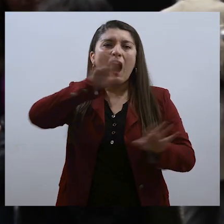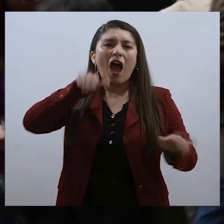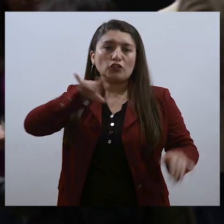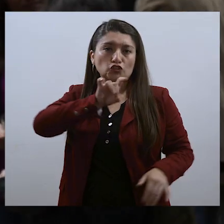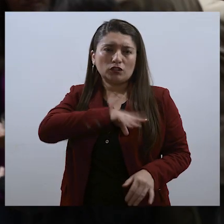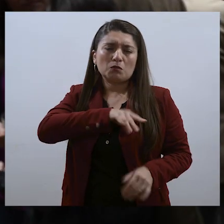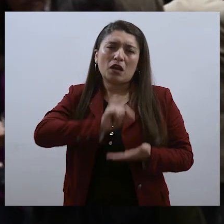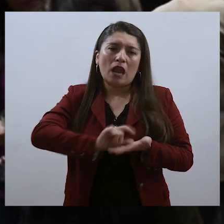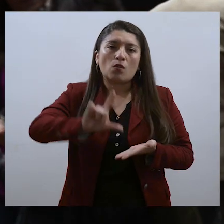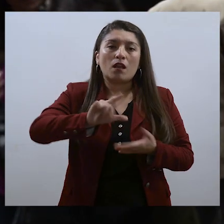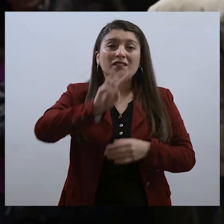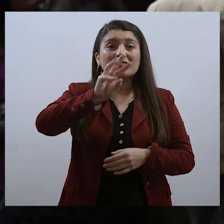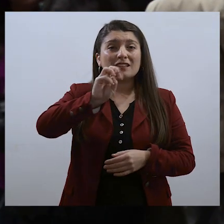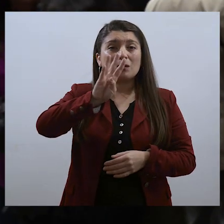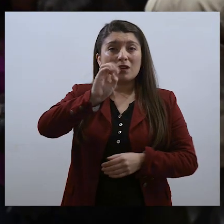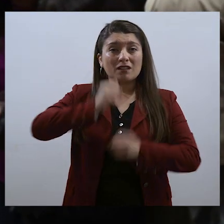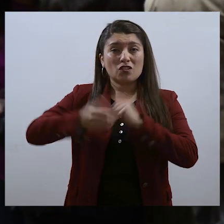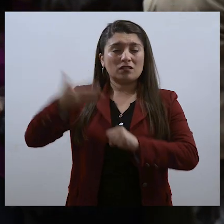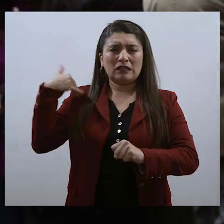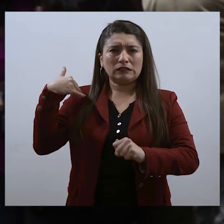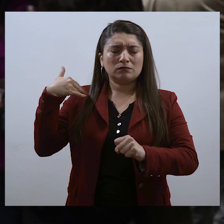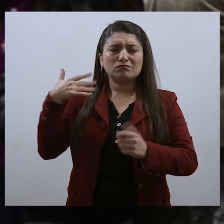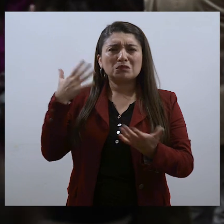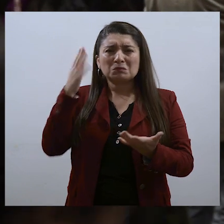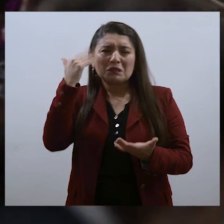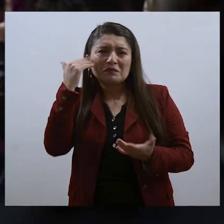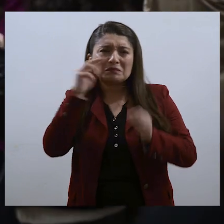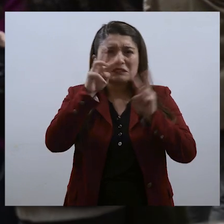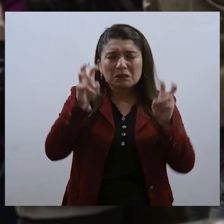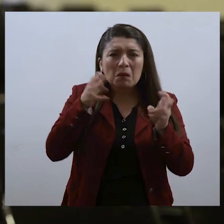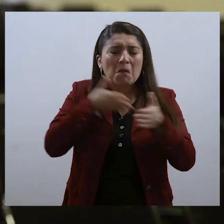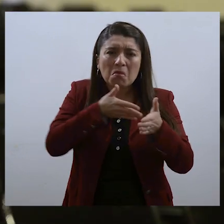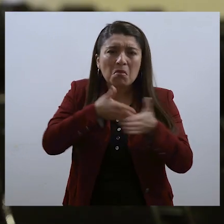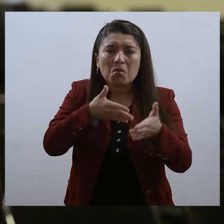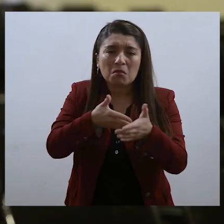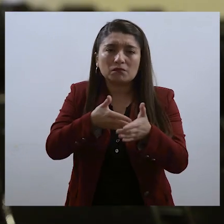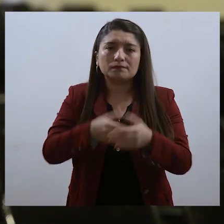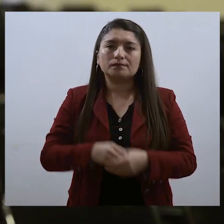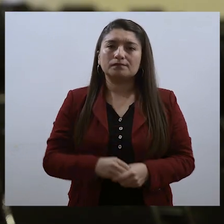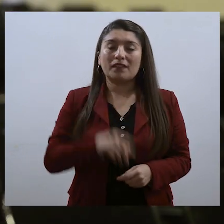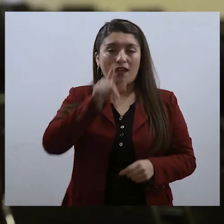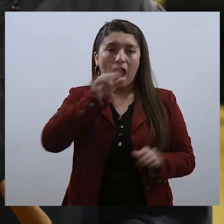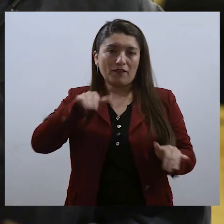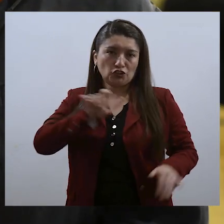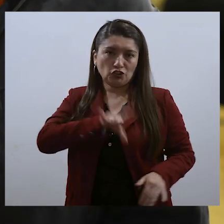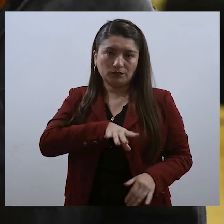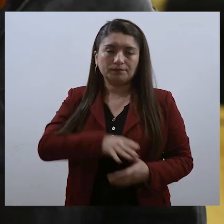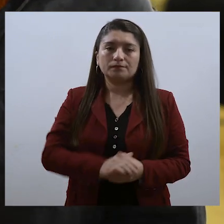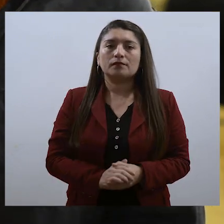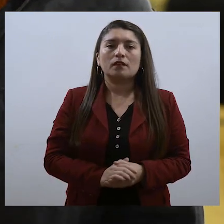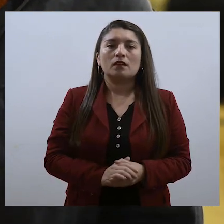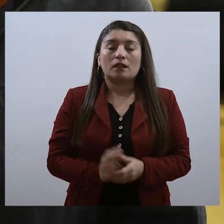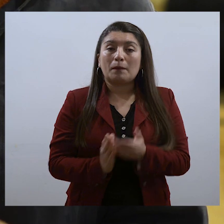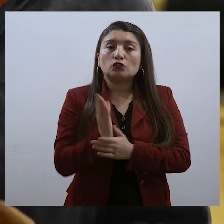bastante gradual. Hace 30 o 40 años atrás era muy poco accesible la información relativa a aves de Chile, aves silvestres de Chile. Partió